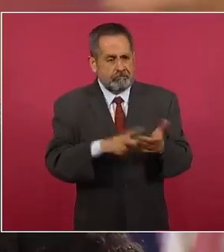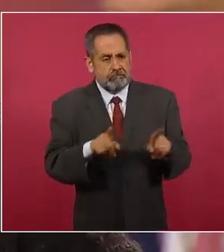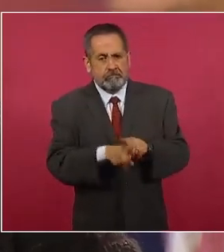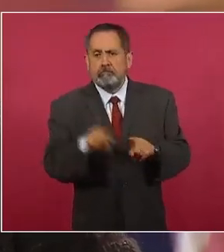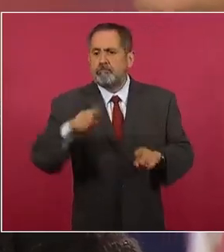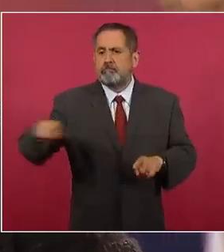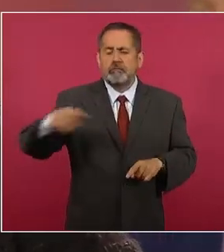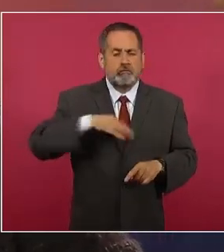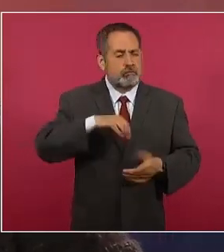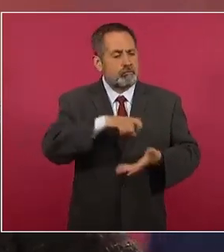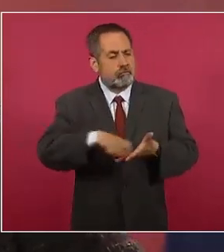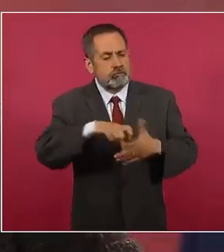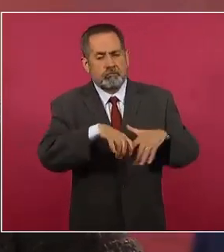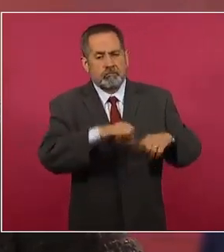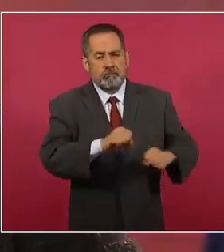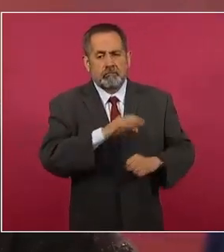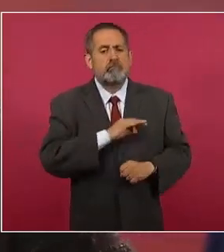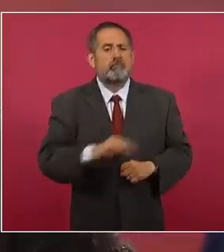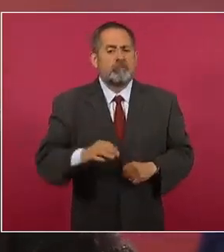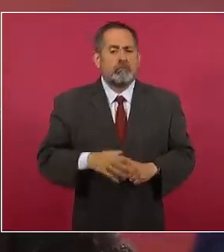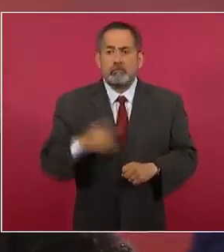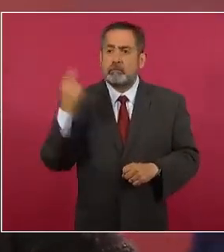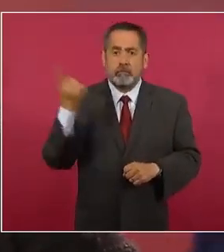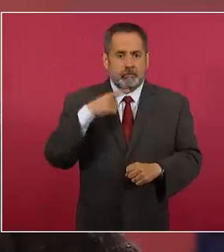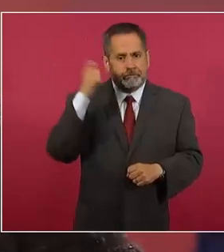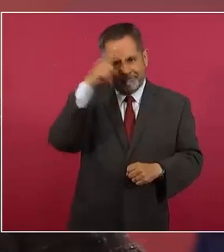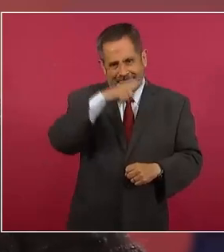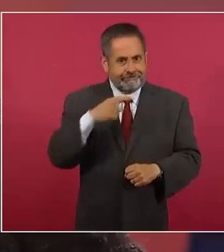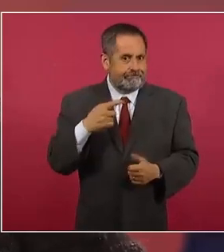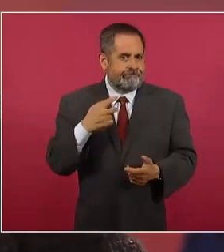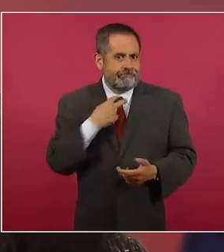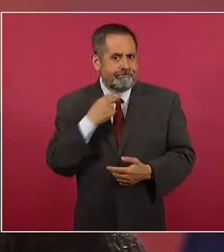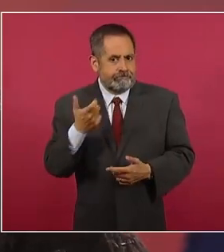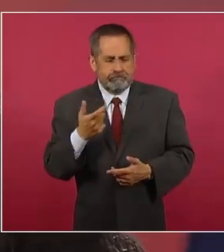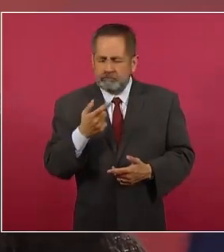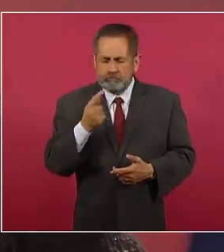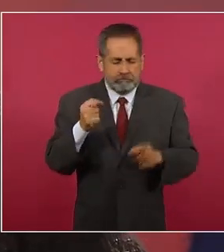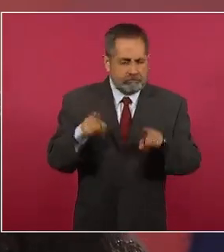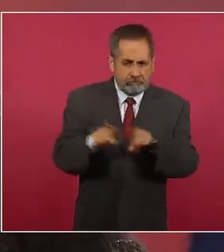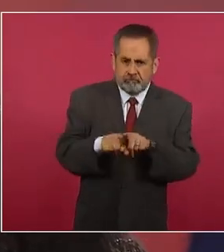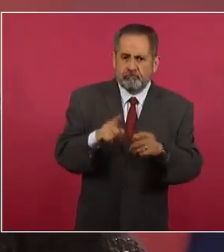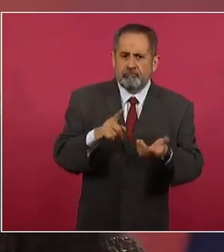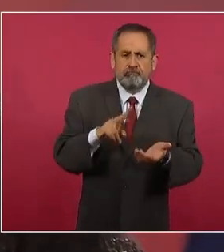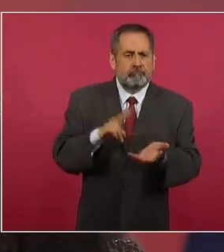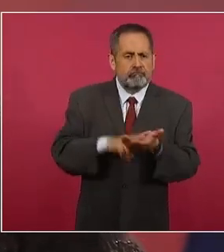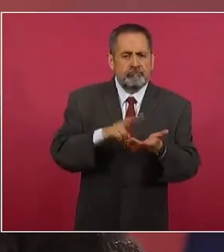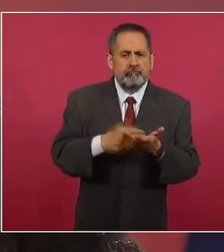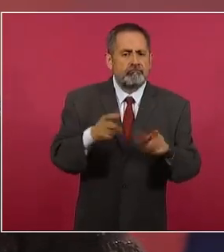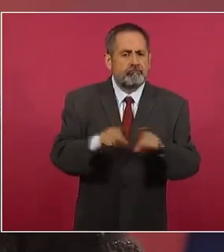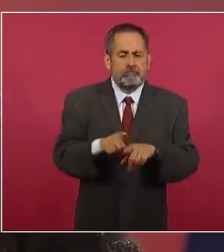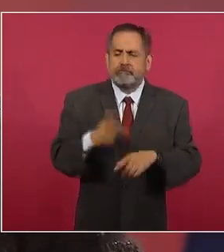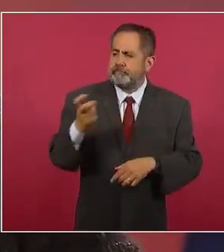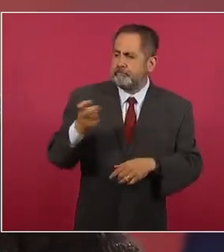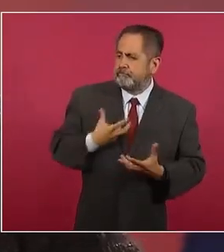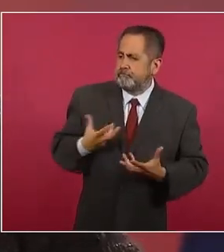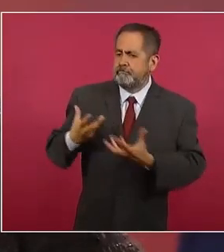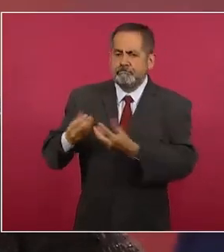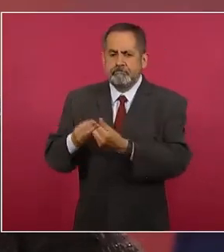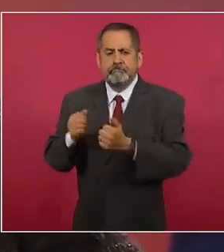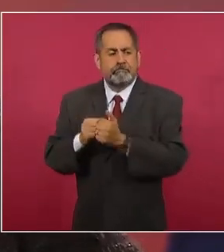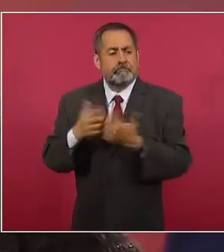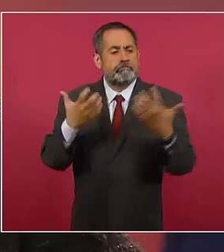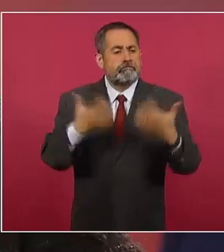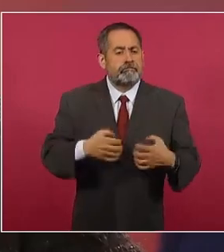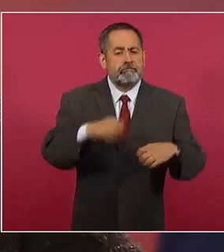en un momento muy complejo para todos. De esta manera, acompañamos el esfuerzo de diferentes